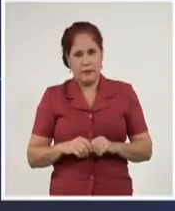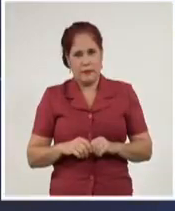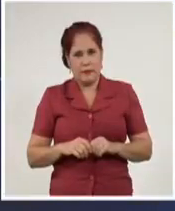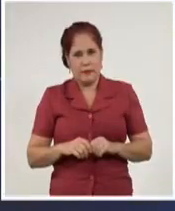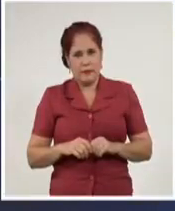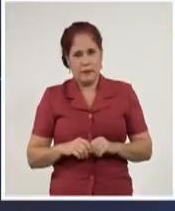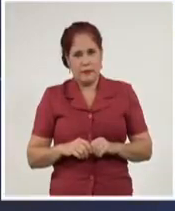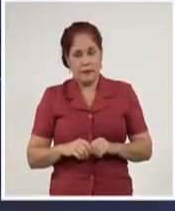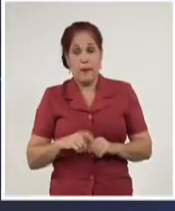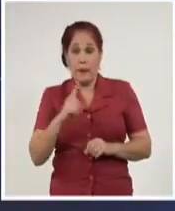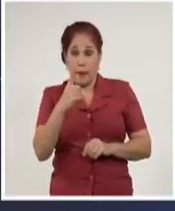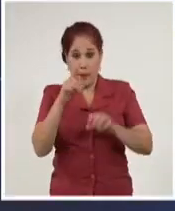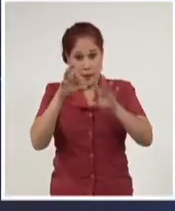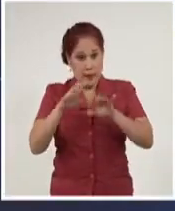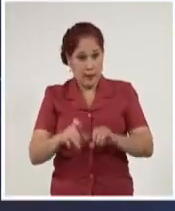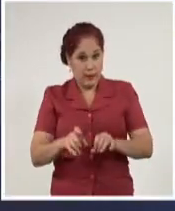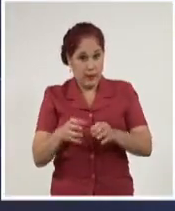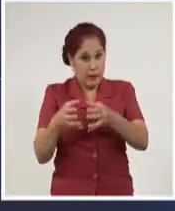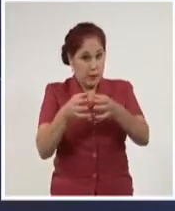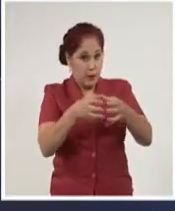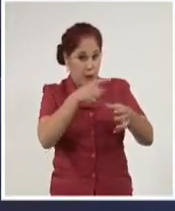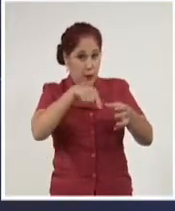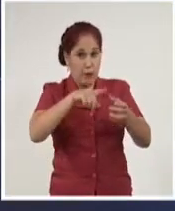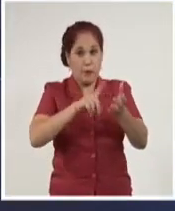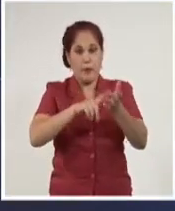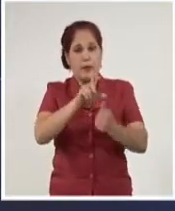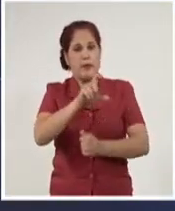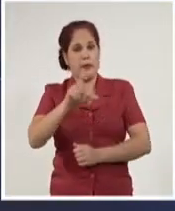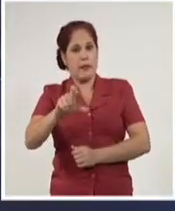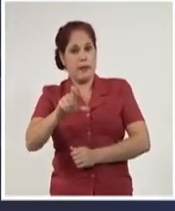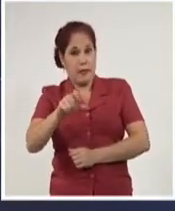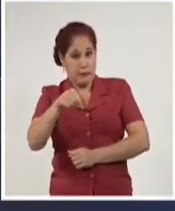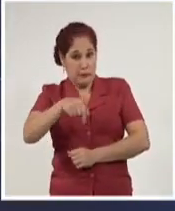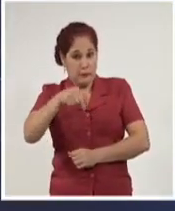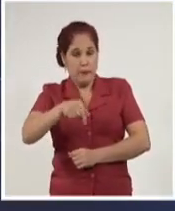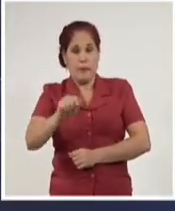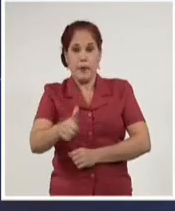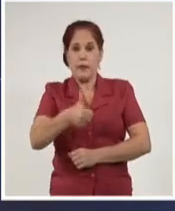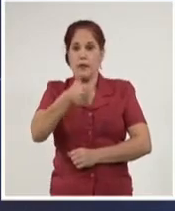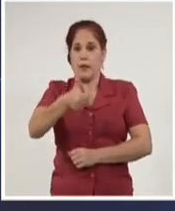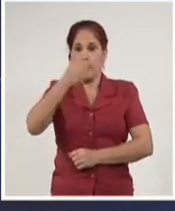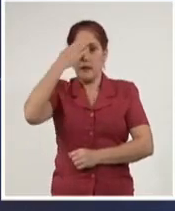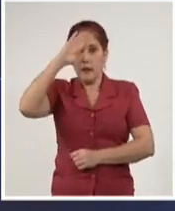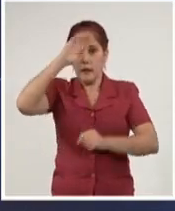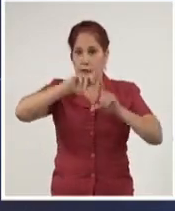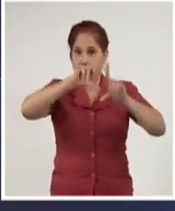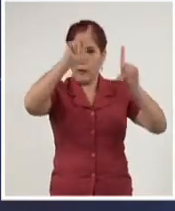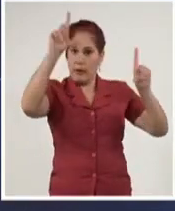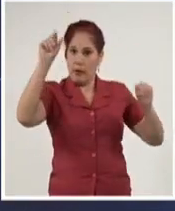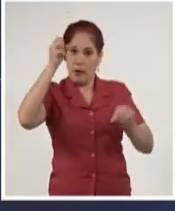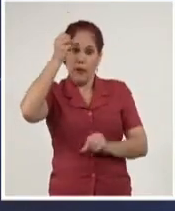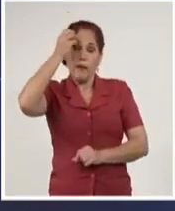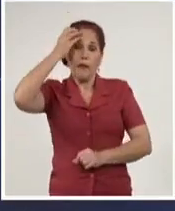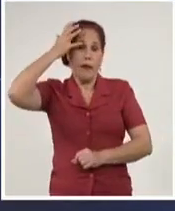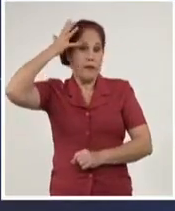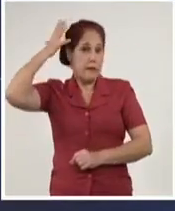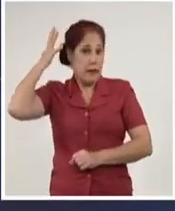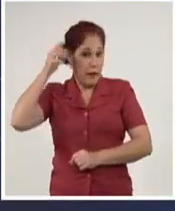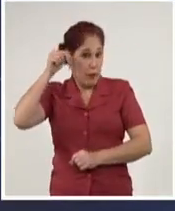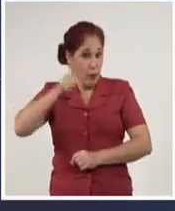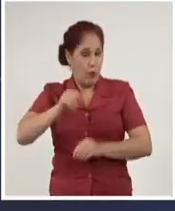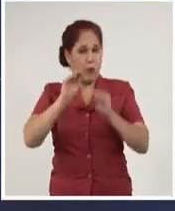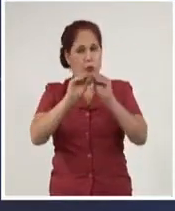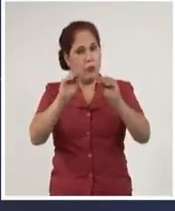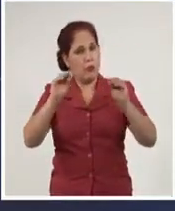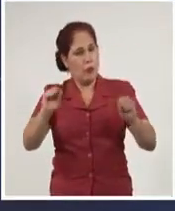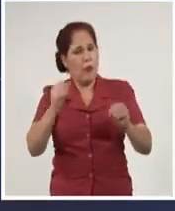El primer secretario del Comité Central del Partido Comunista de Cuba y presidente de la República, Miguel Díaz-Canel Bermúdez, convocó